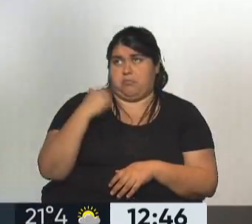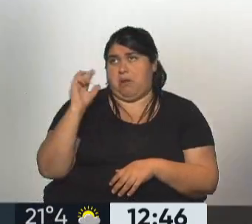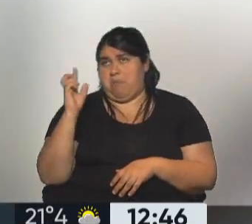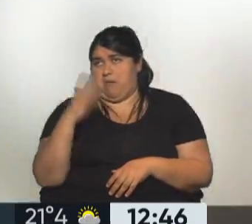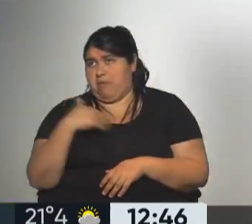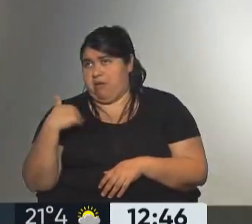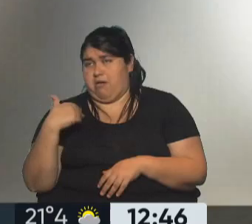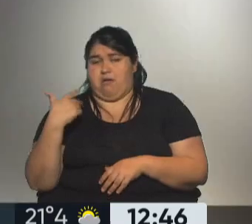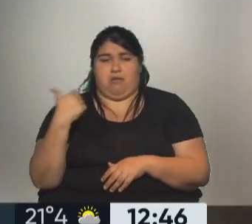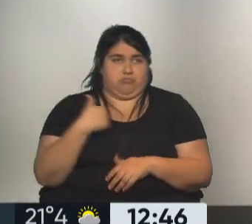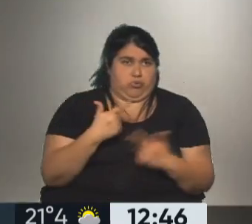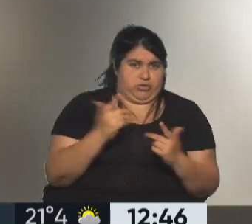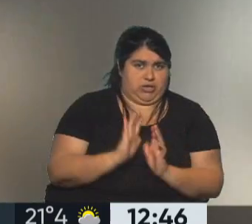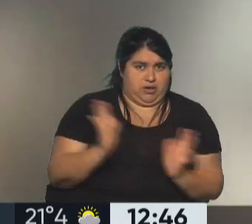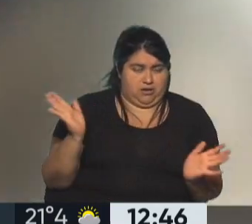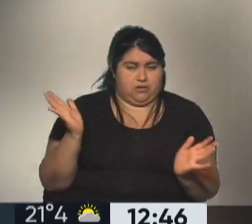imaginarás.